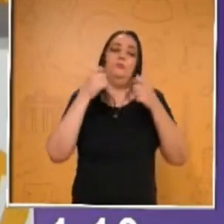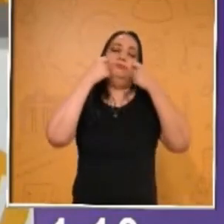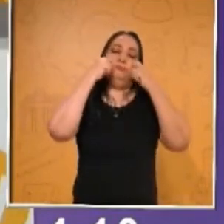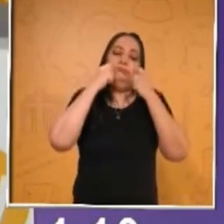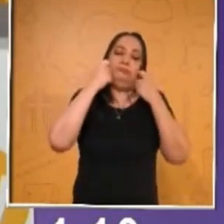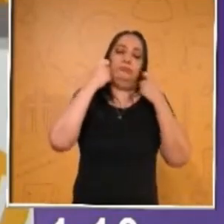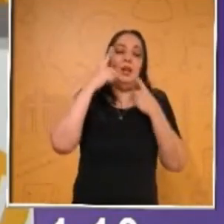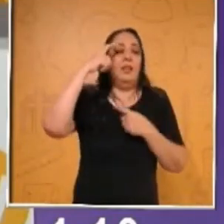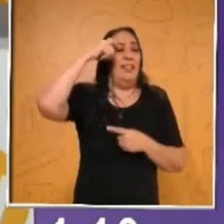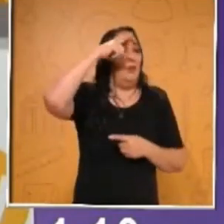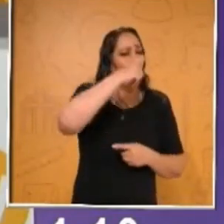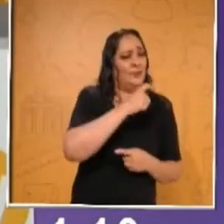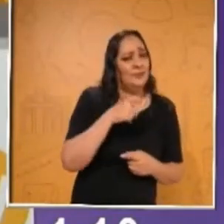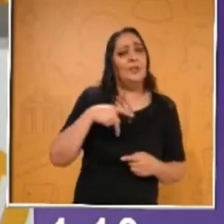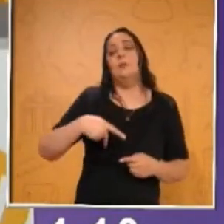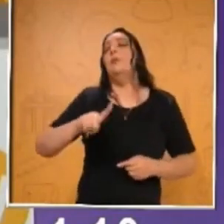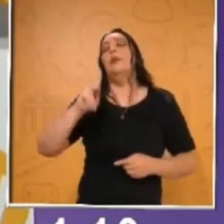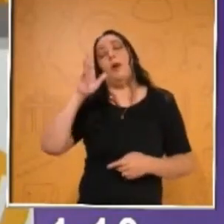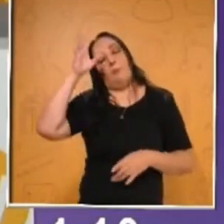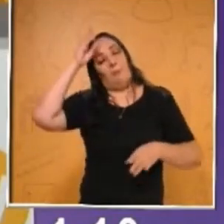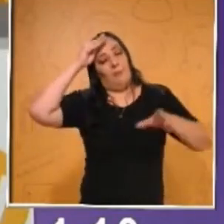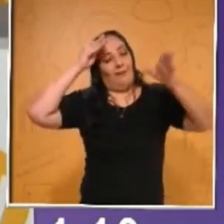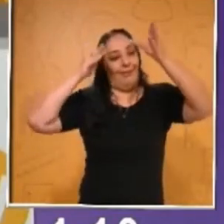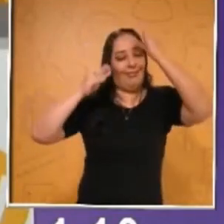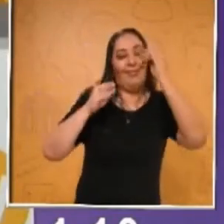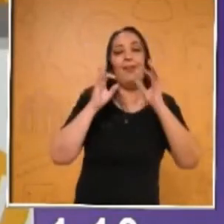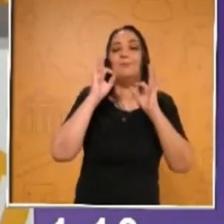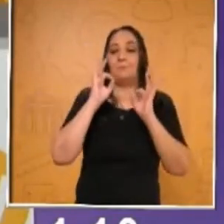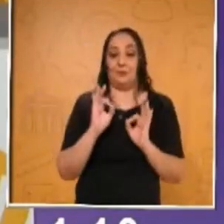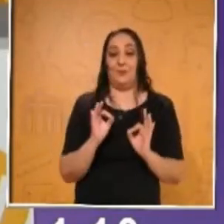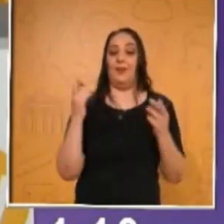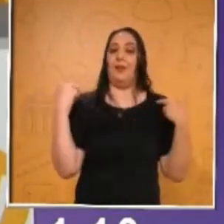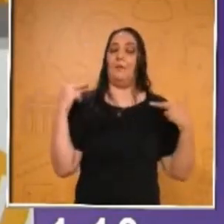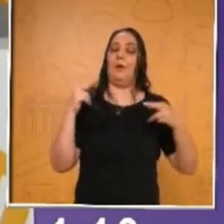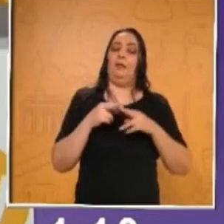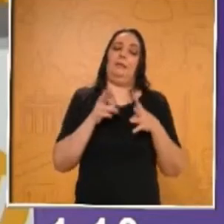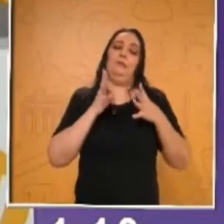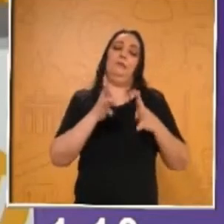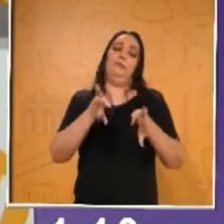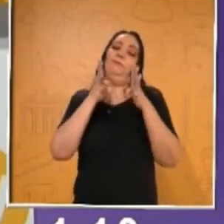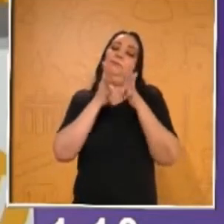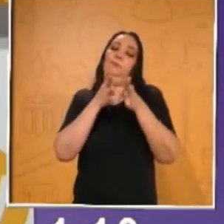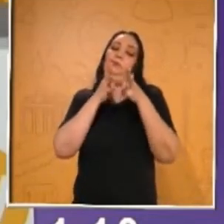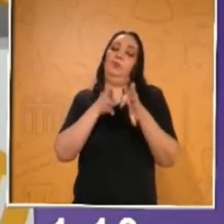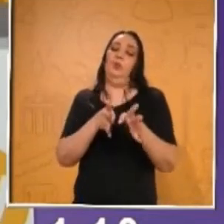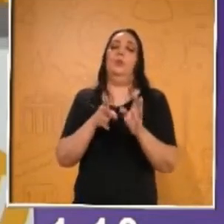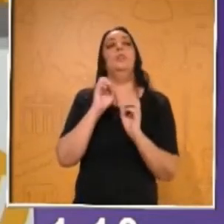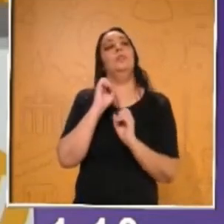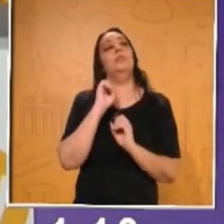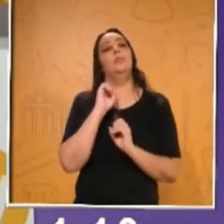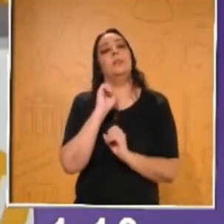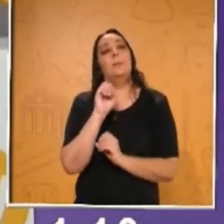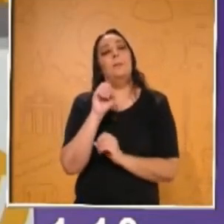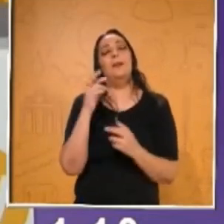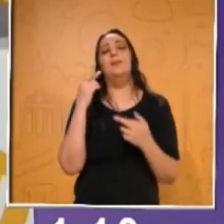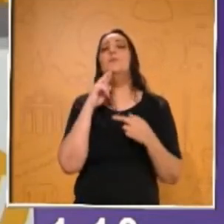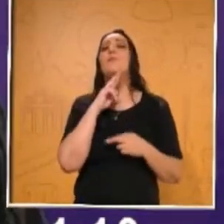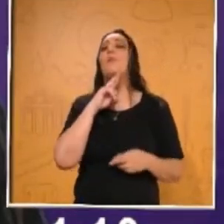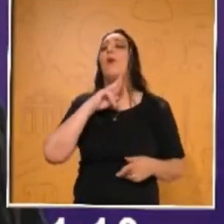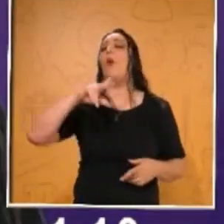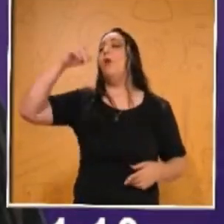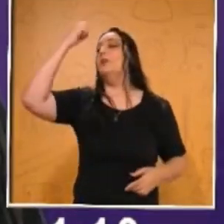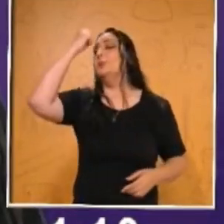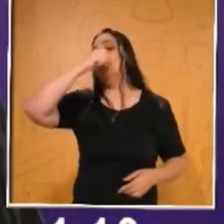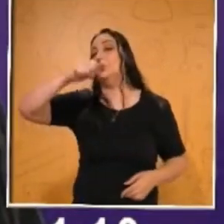llore y llore, pero aprendieron a leer. Pero aprendieron, y la maestra regaña, regaña, regaña. Mejores experiencias, tus maestros,